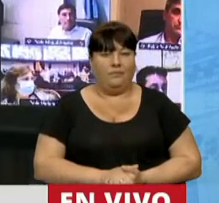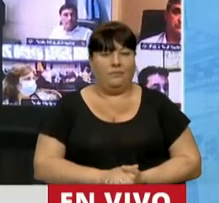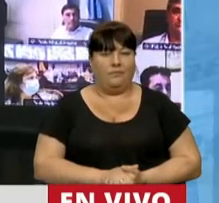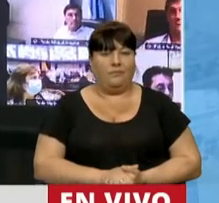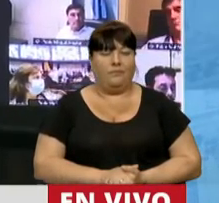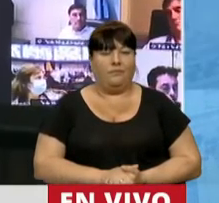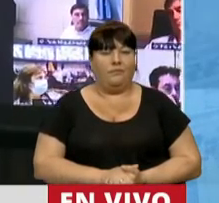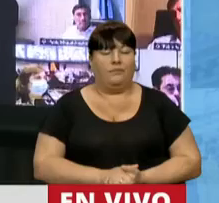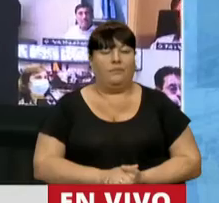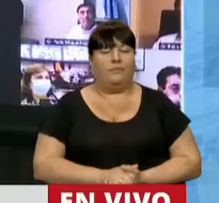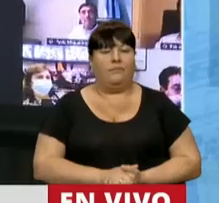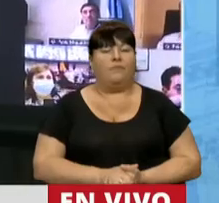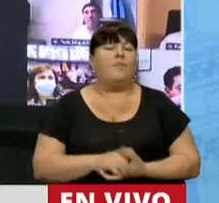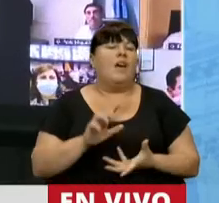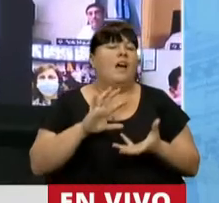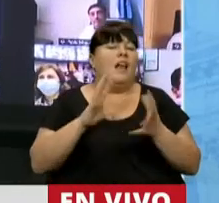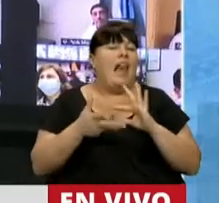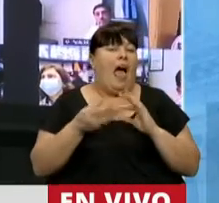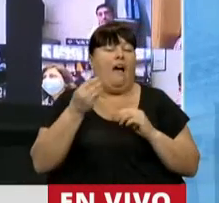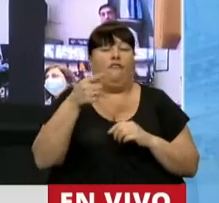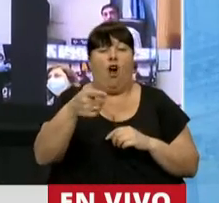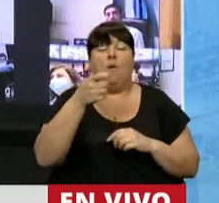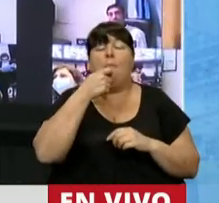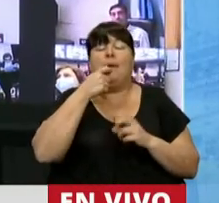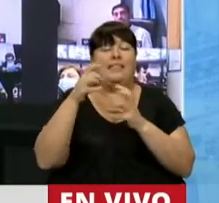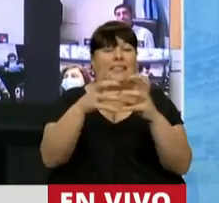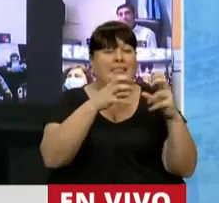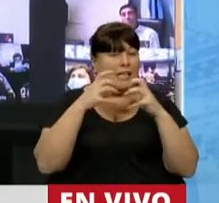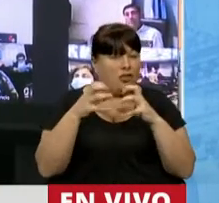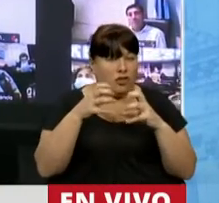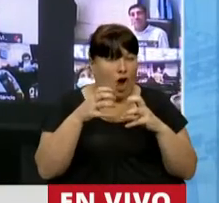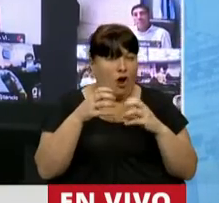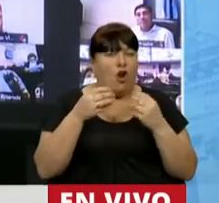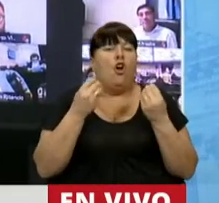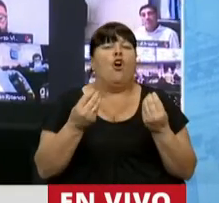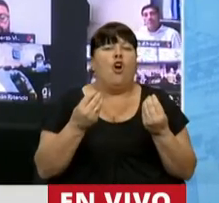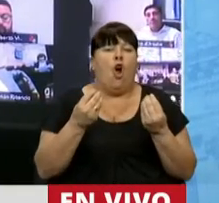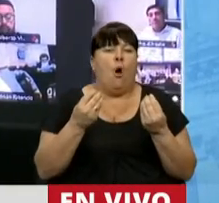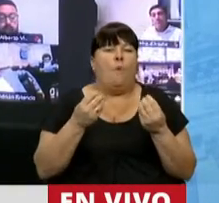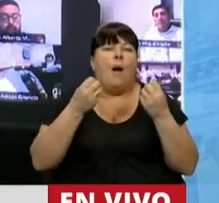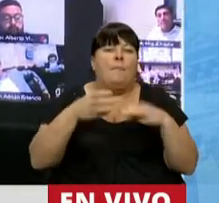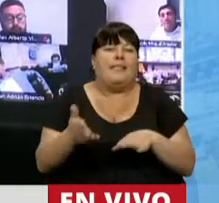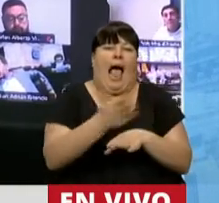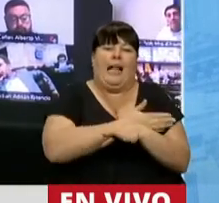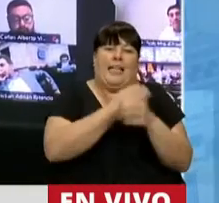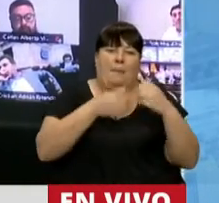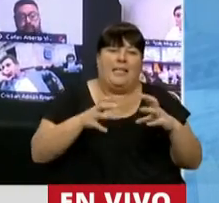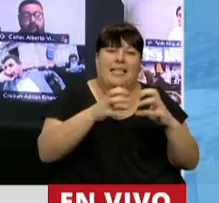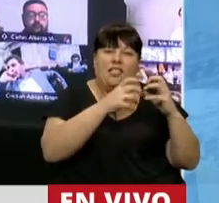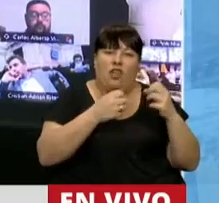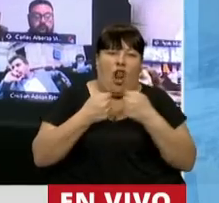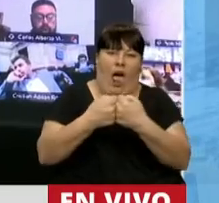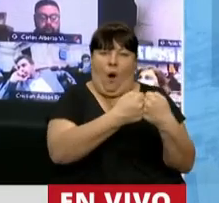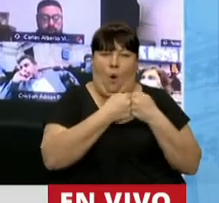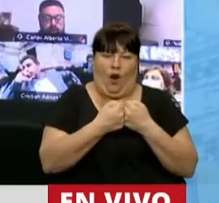Las condiciones para una sesión se consolidan al inicio de esa sesión